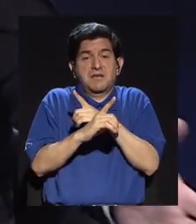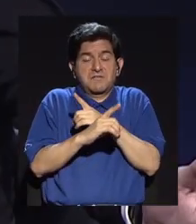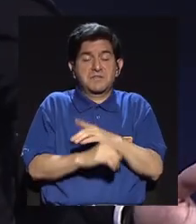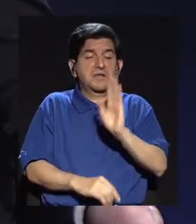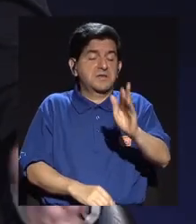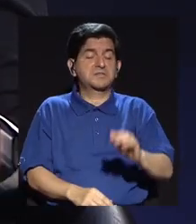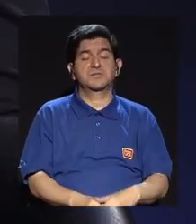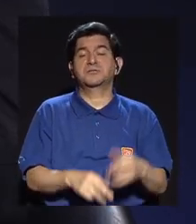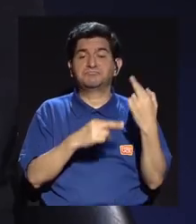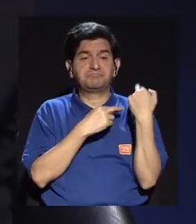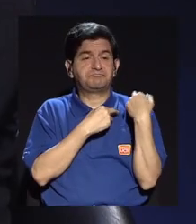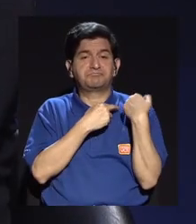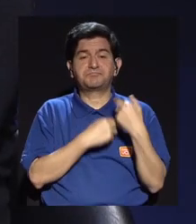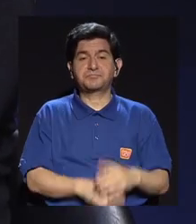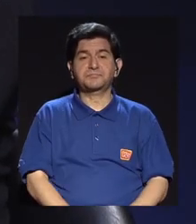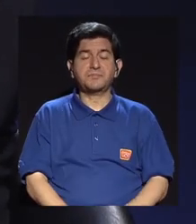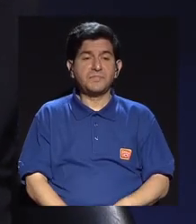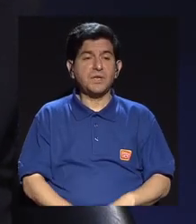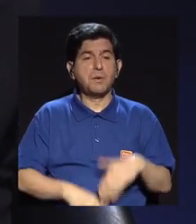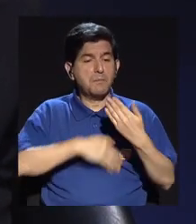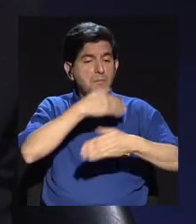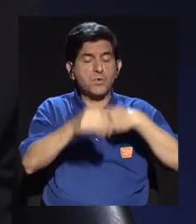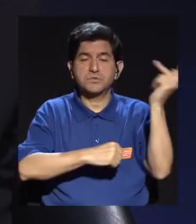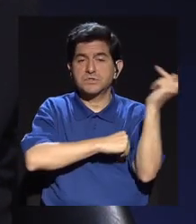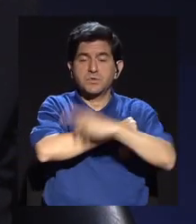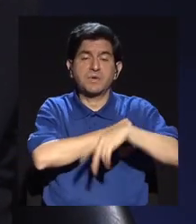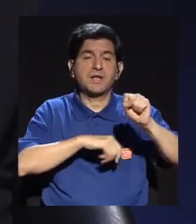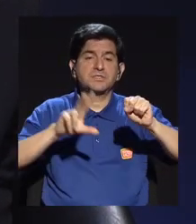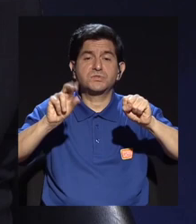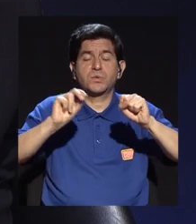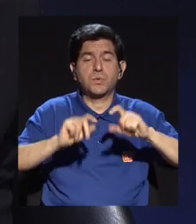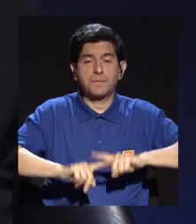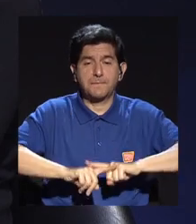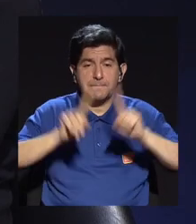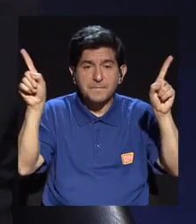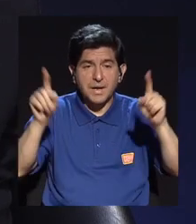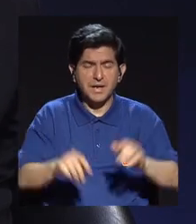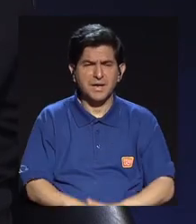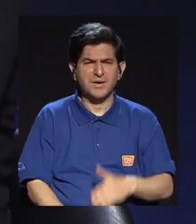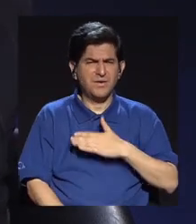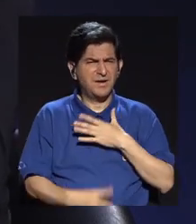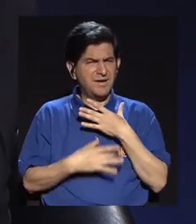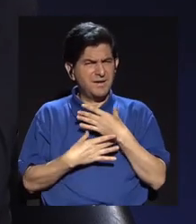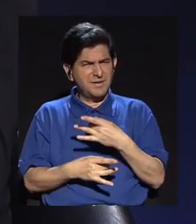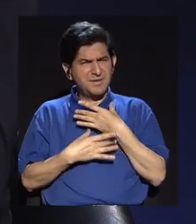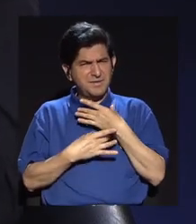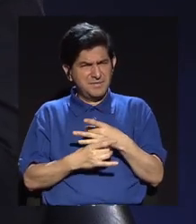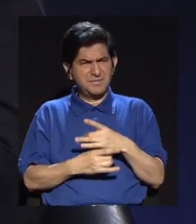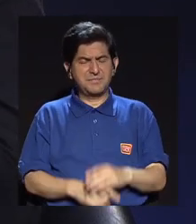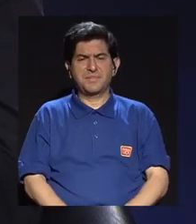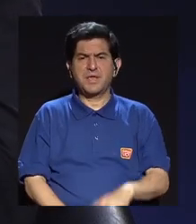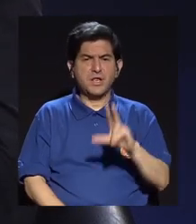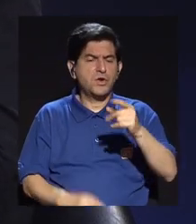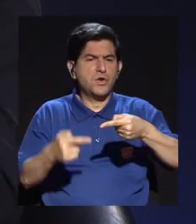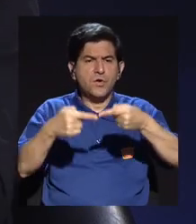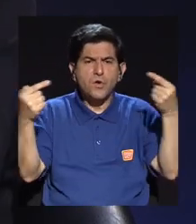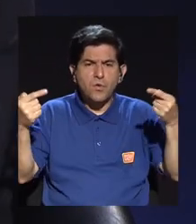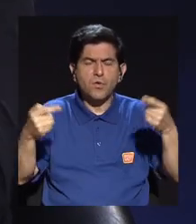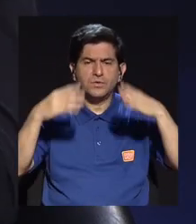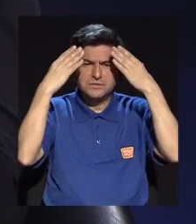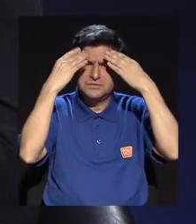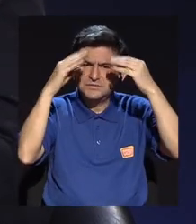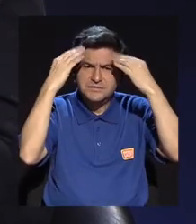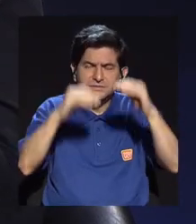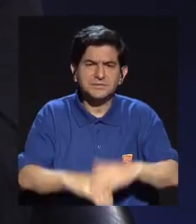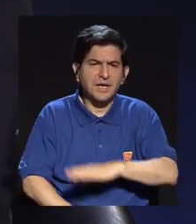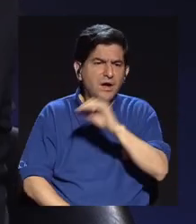ya si va a la vía penal o no, pero ahí es donde a me llama la atención, ¿por qué no se viene contra el reportaje? ¿Por qué no se viene